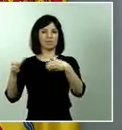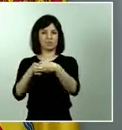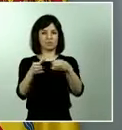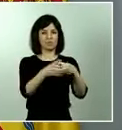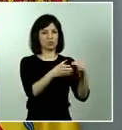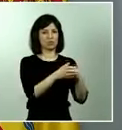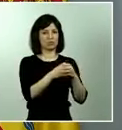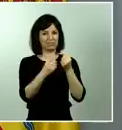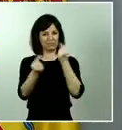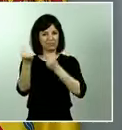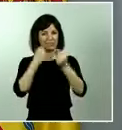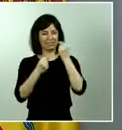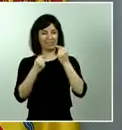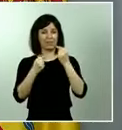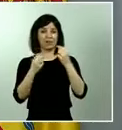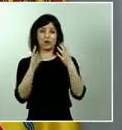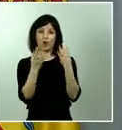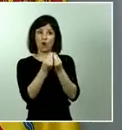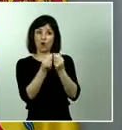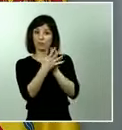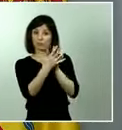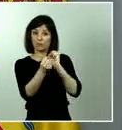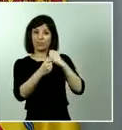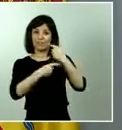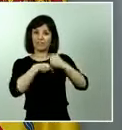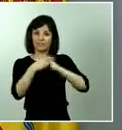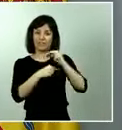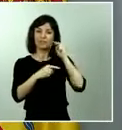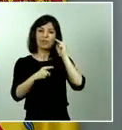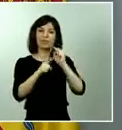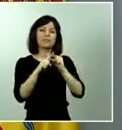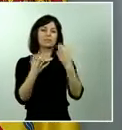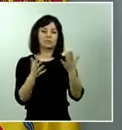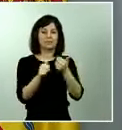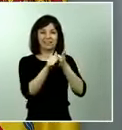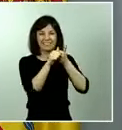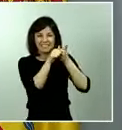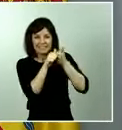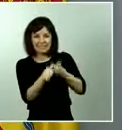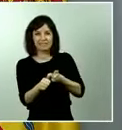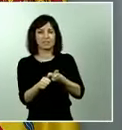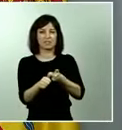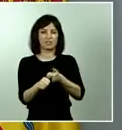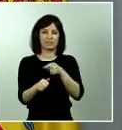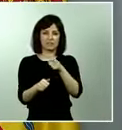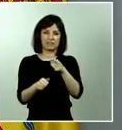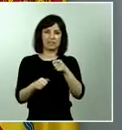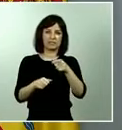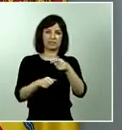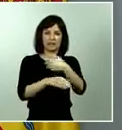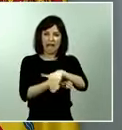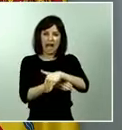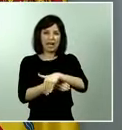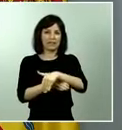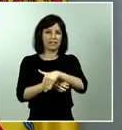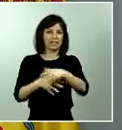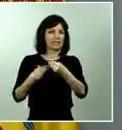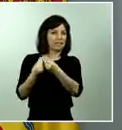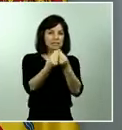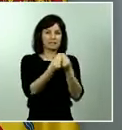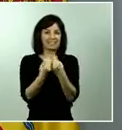familias, etcétera, para hacer un seguimiento de esa actividad personal necesaria que